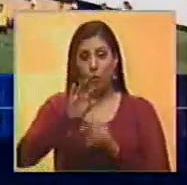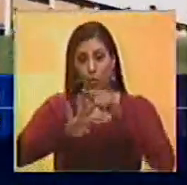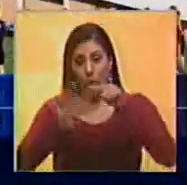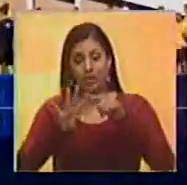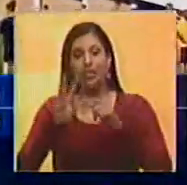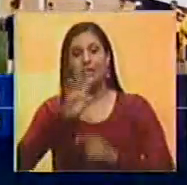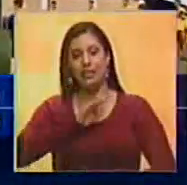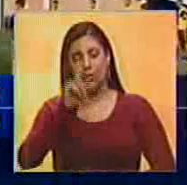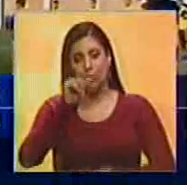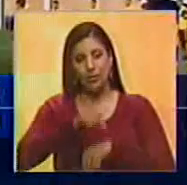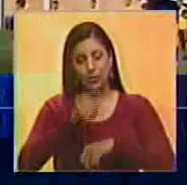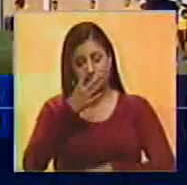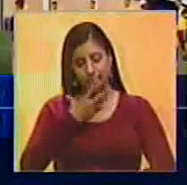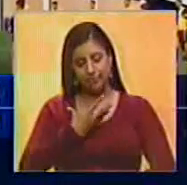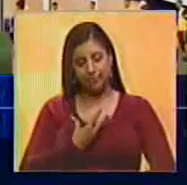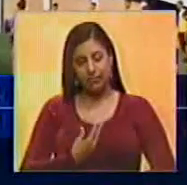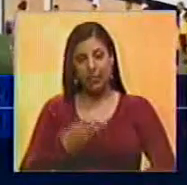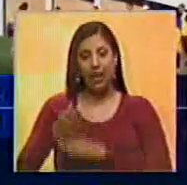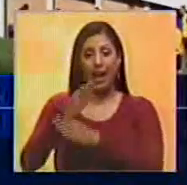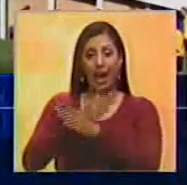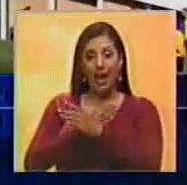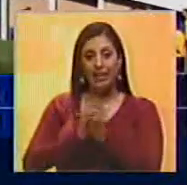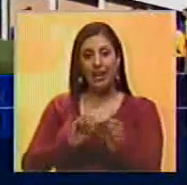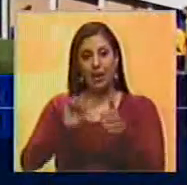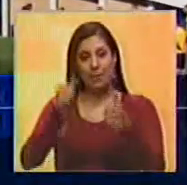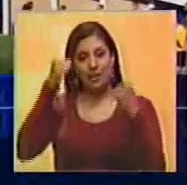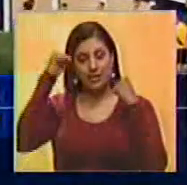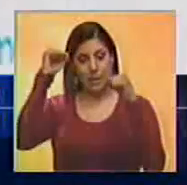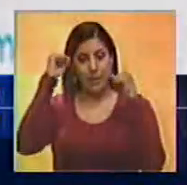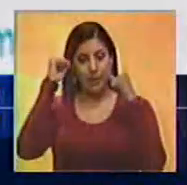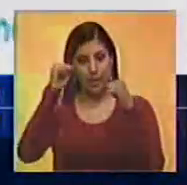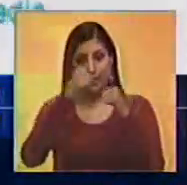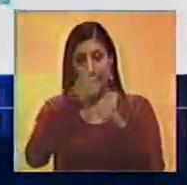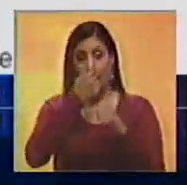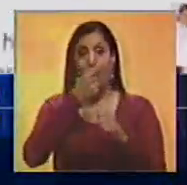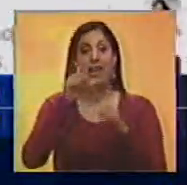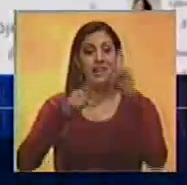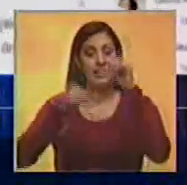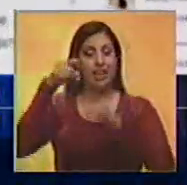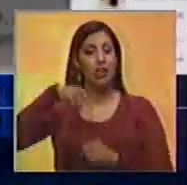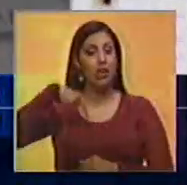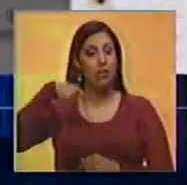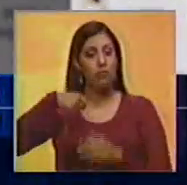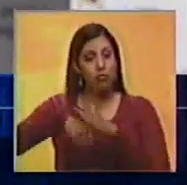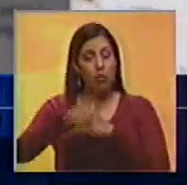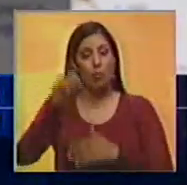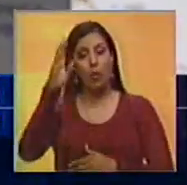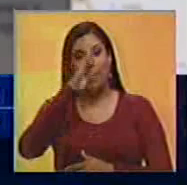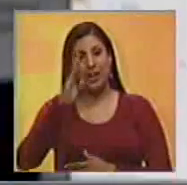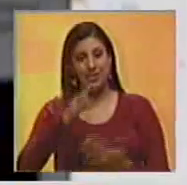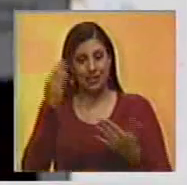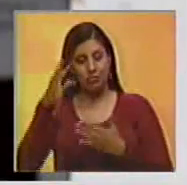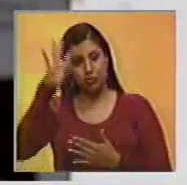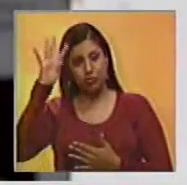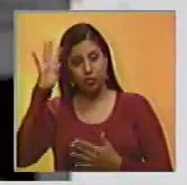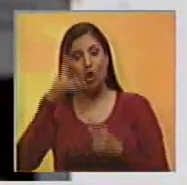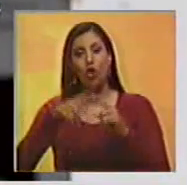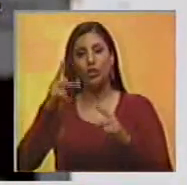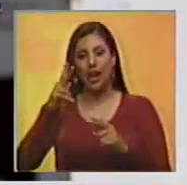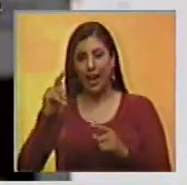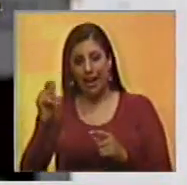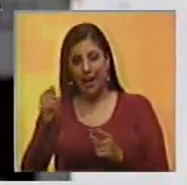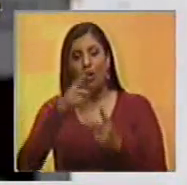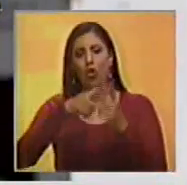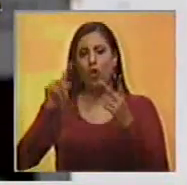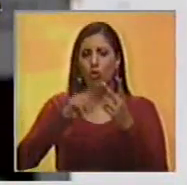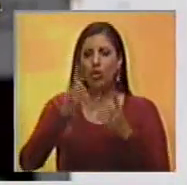guardaron un minuto de silencio previo a sus entrenamientos. Estrellas del fútbol brasileño como Neymar, Kaká y